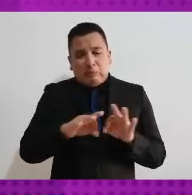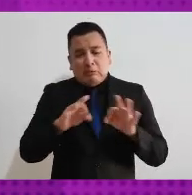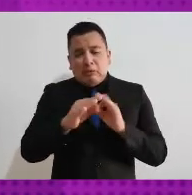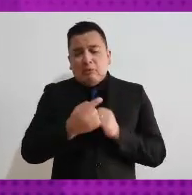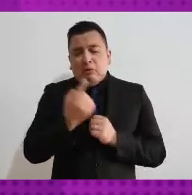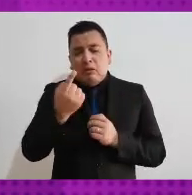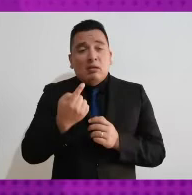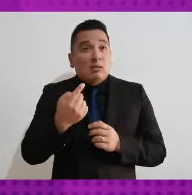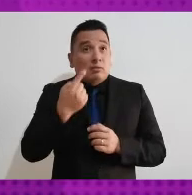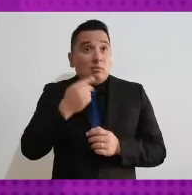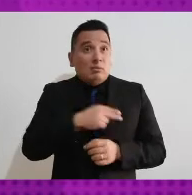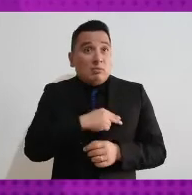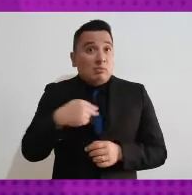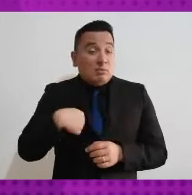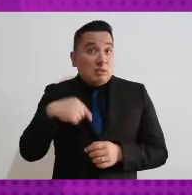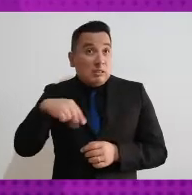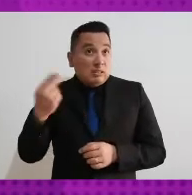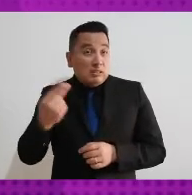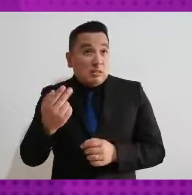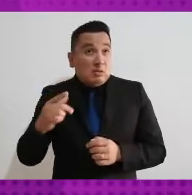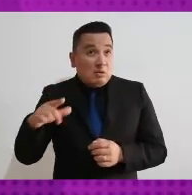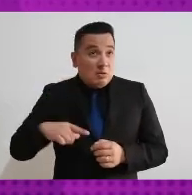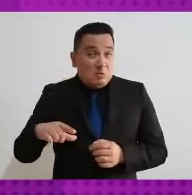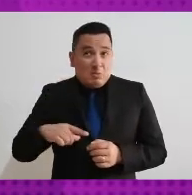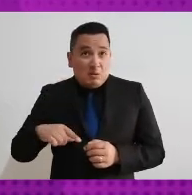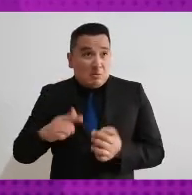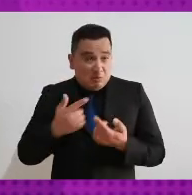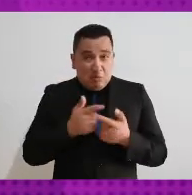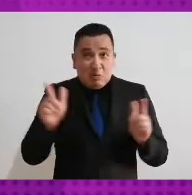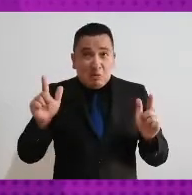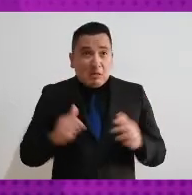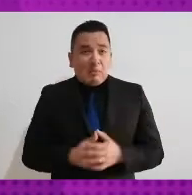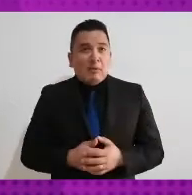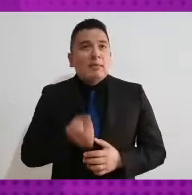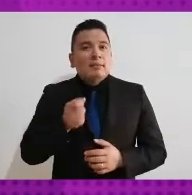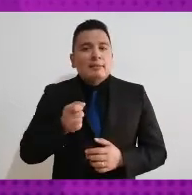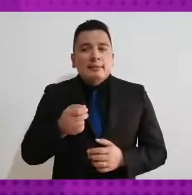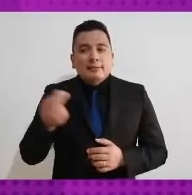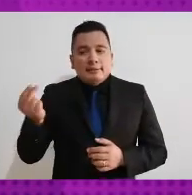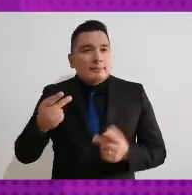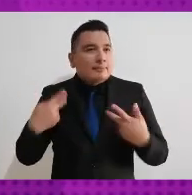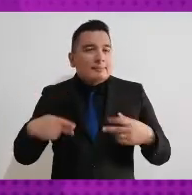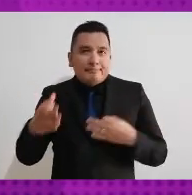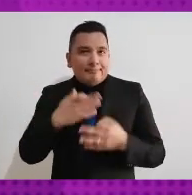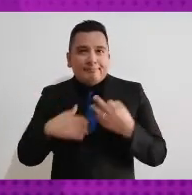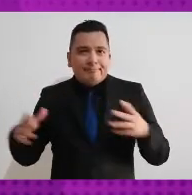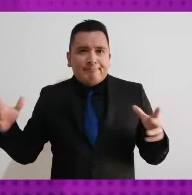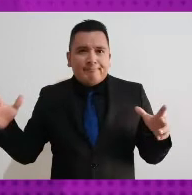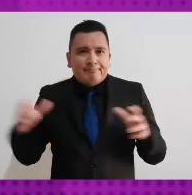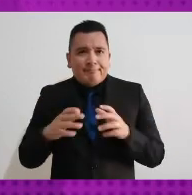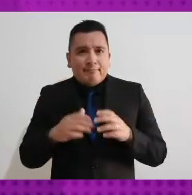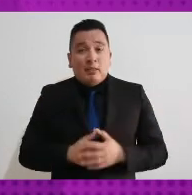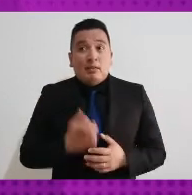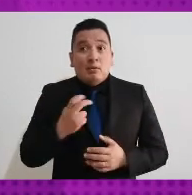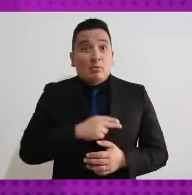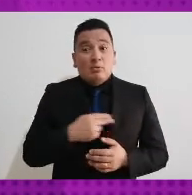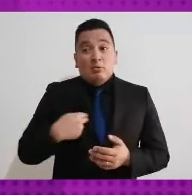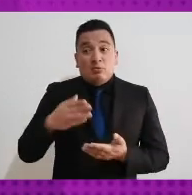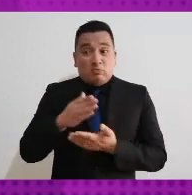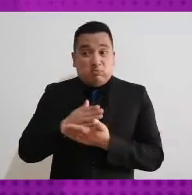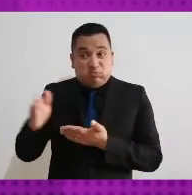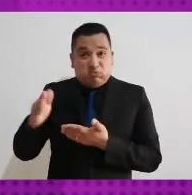y la verdad es que per se eso implica que debe ser un régimen incluyente la discriminación la